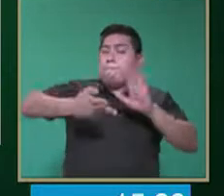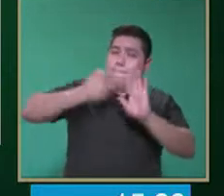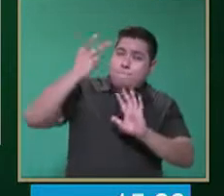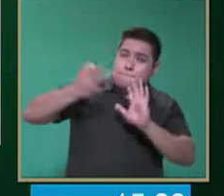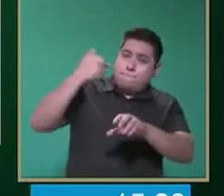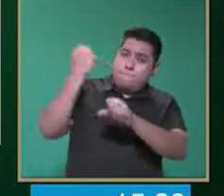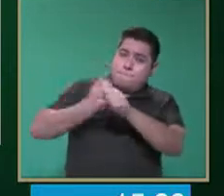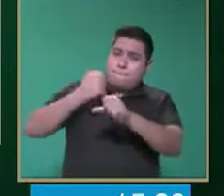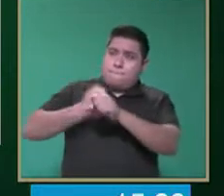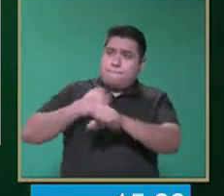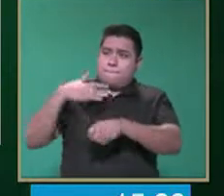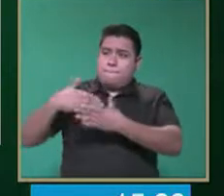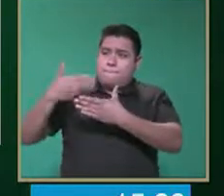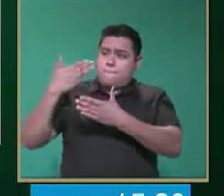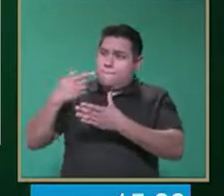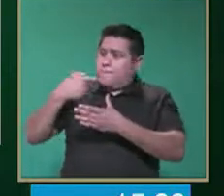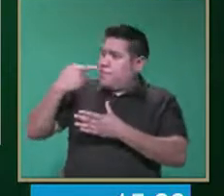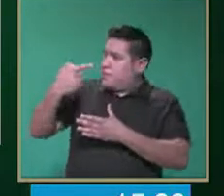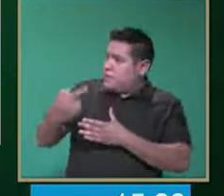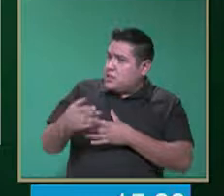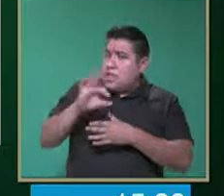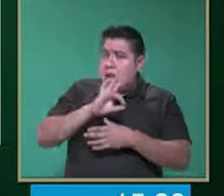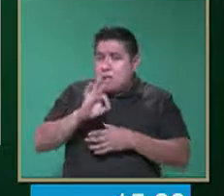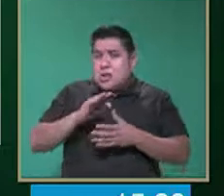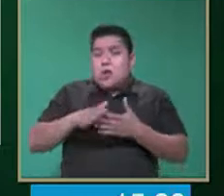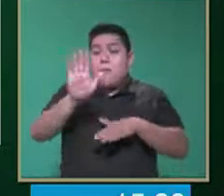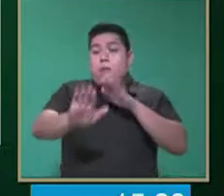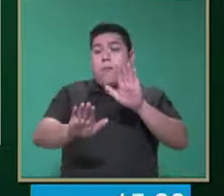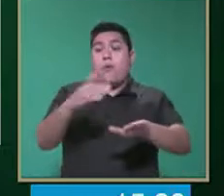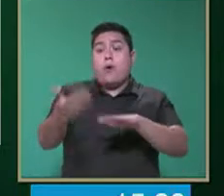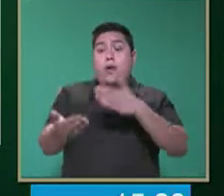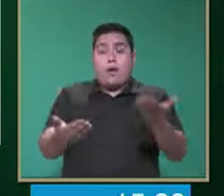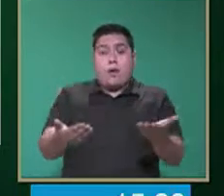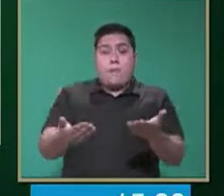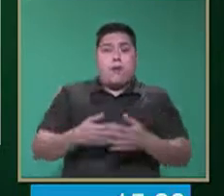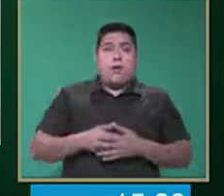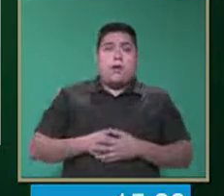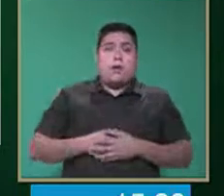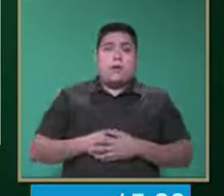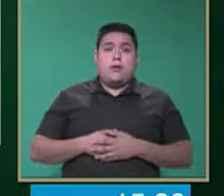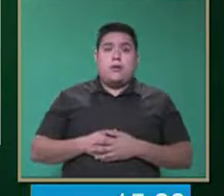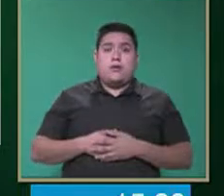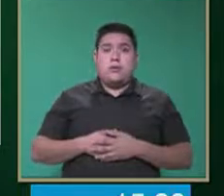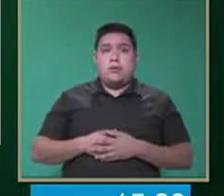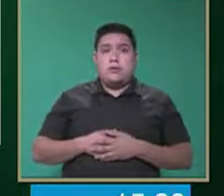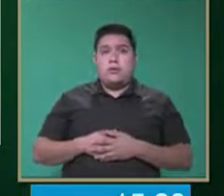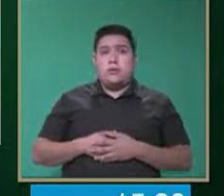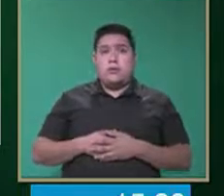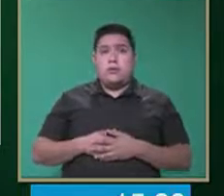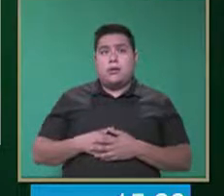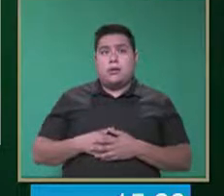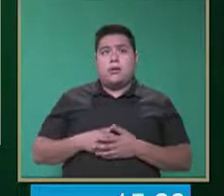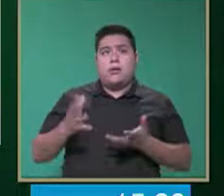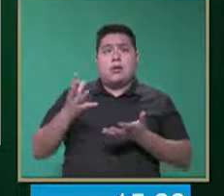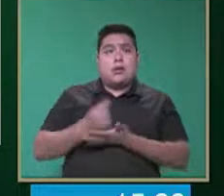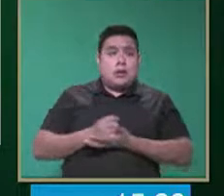Que hablábamos anteriormente que pueden ser los memoramas. Cuando él gane, pues reforzarlo con